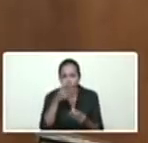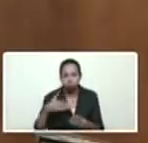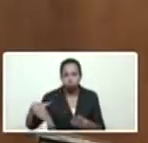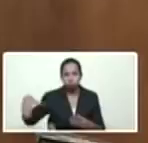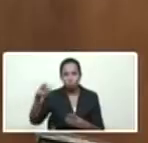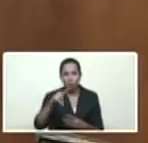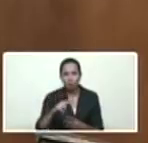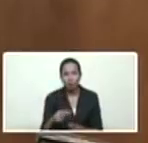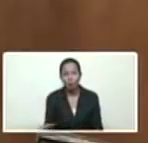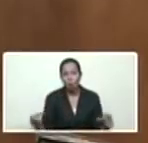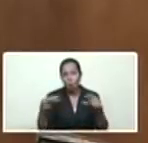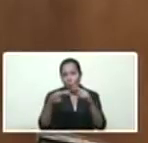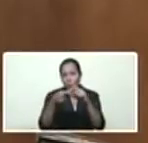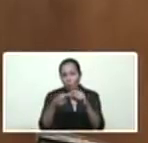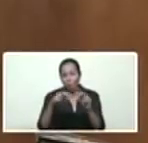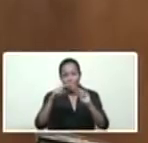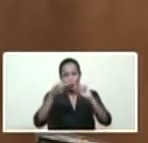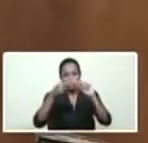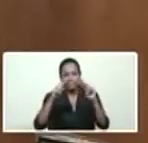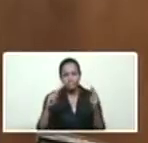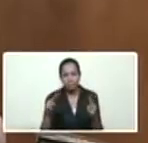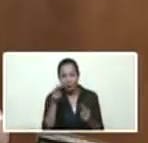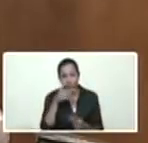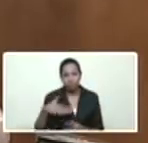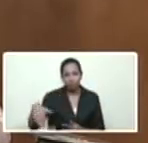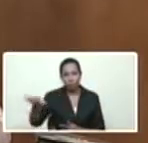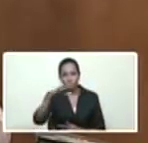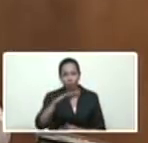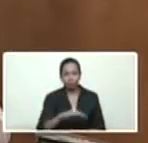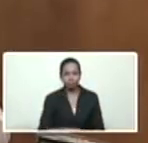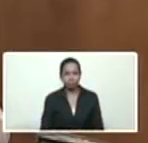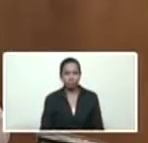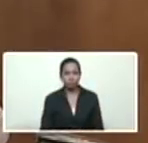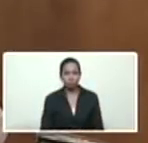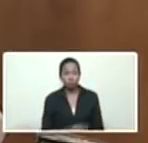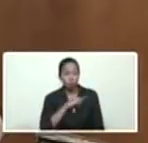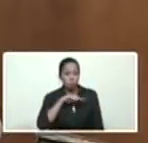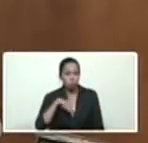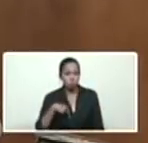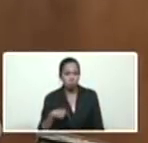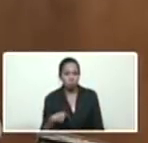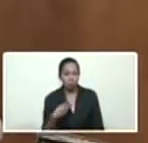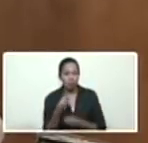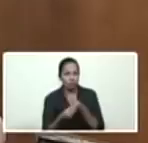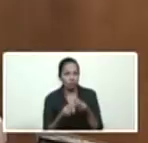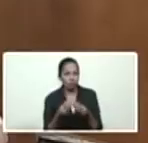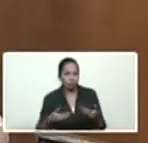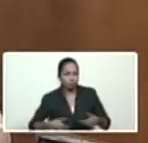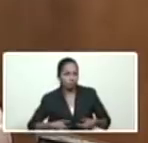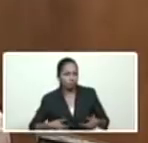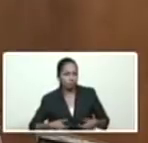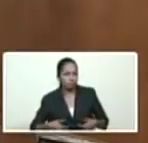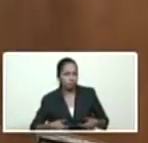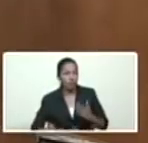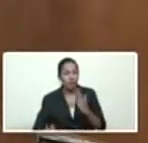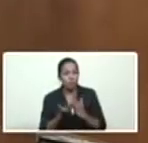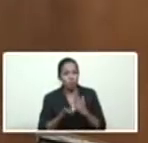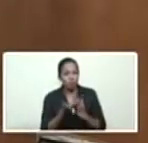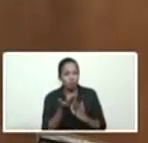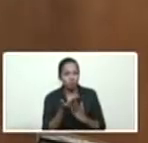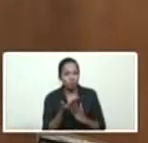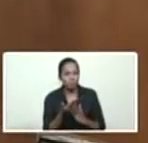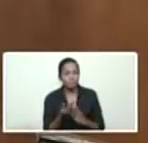paz, por la paz. hemos estado haciendo importantes esfuerzos. La ministra de Agua,